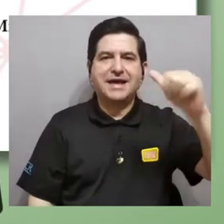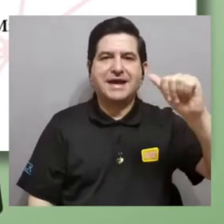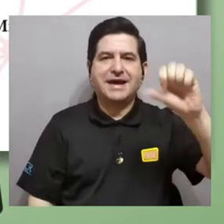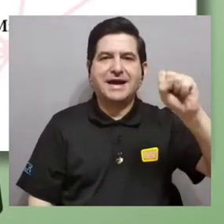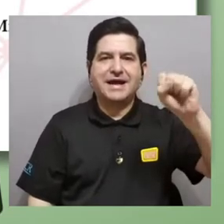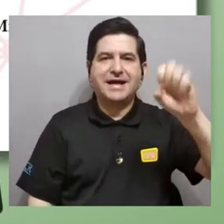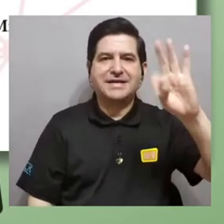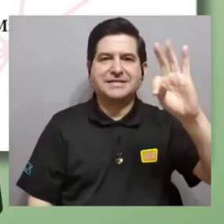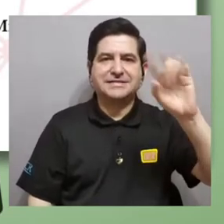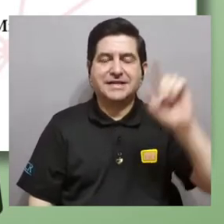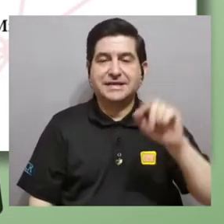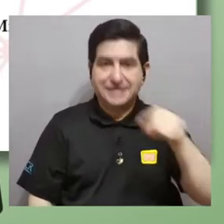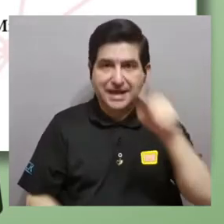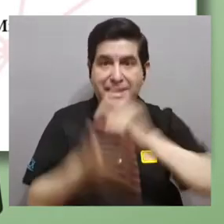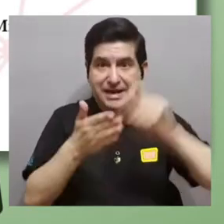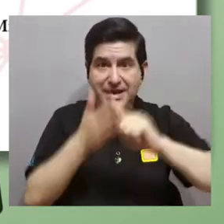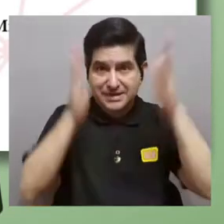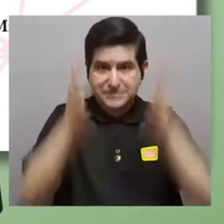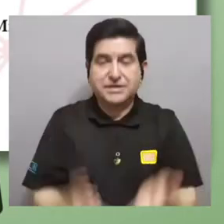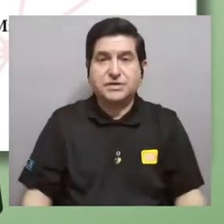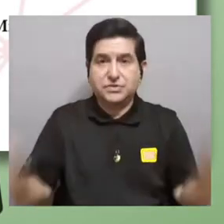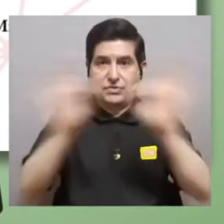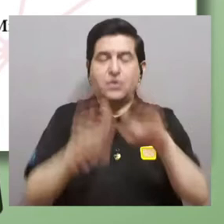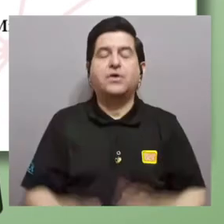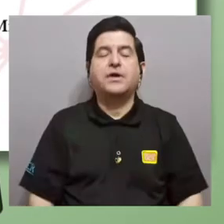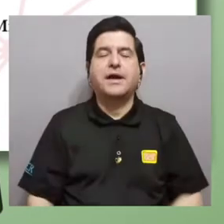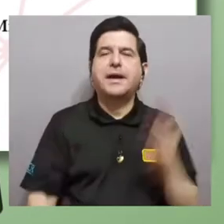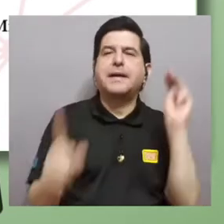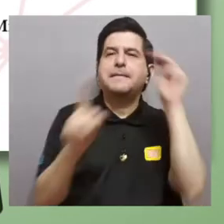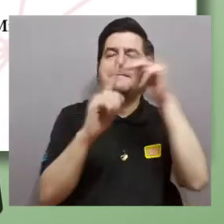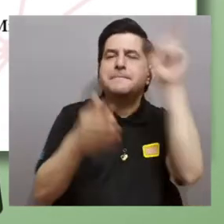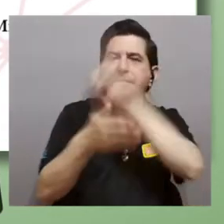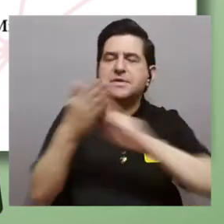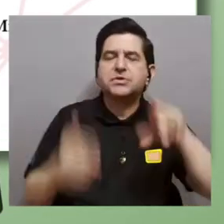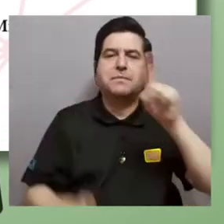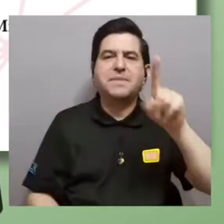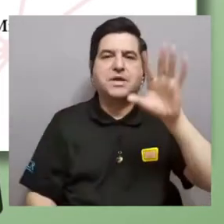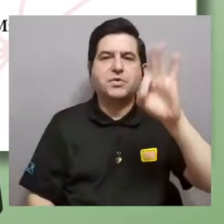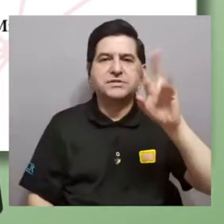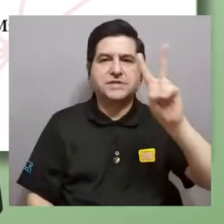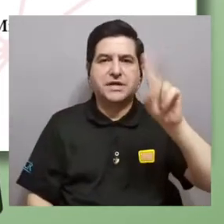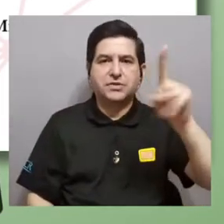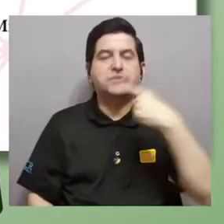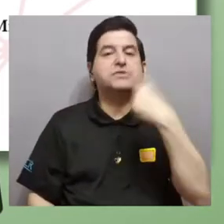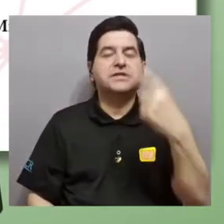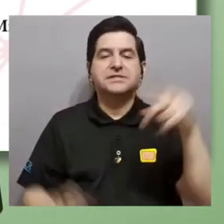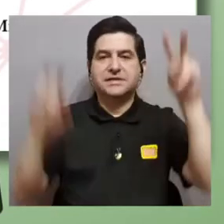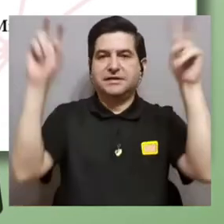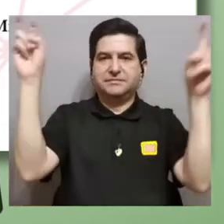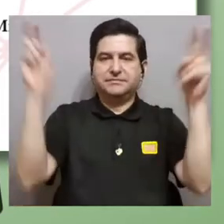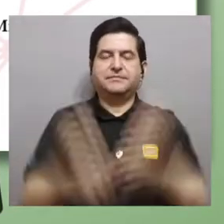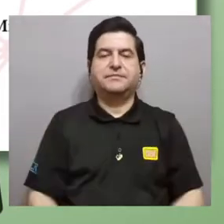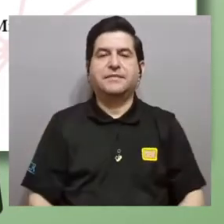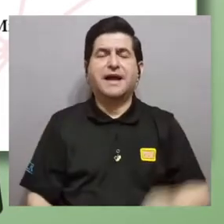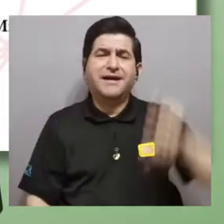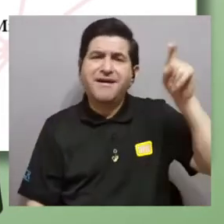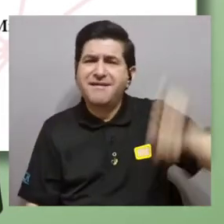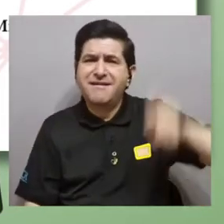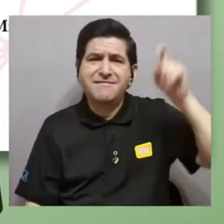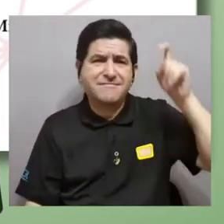mis autores favoritos. Y en su libro Misión de la Universidad en 1921, él dice,